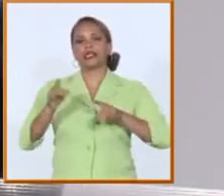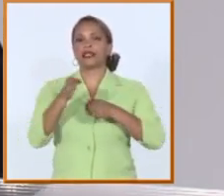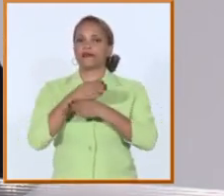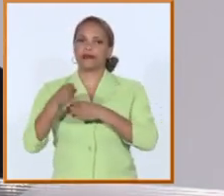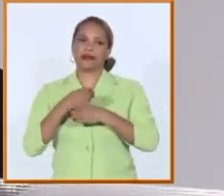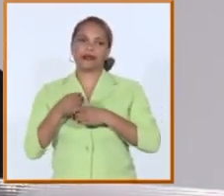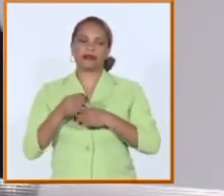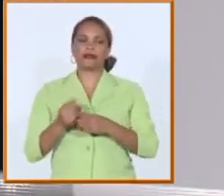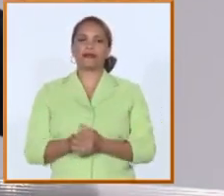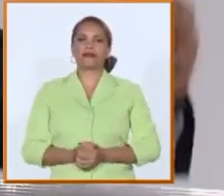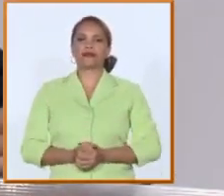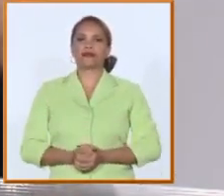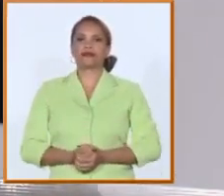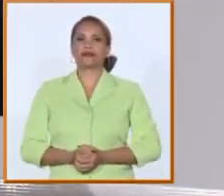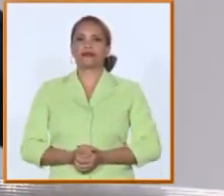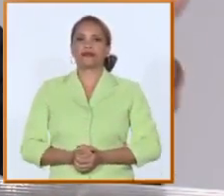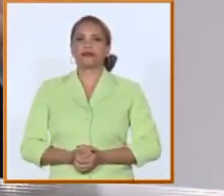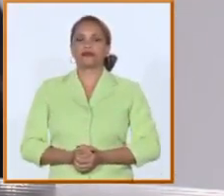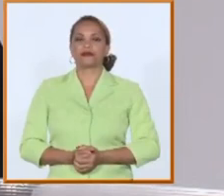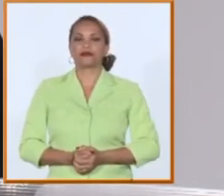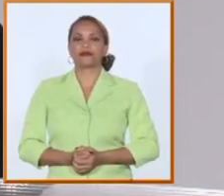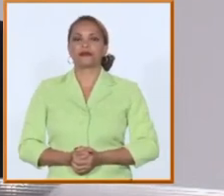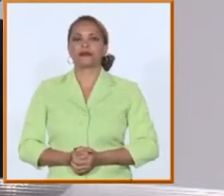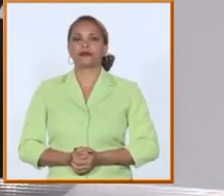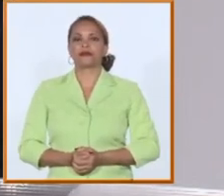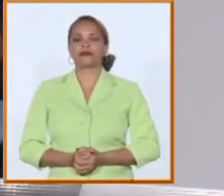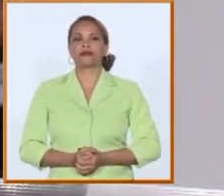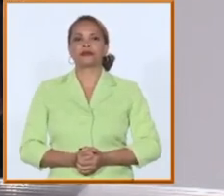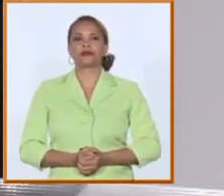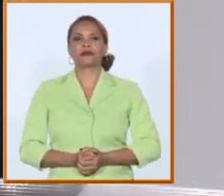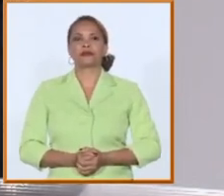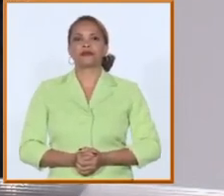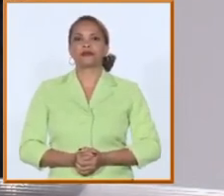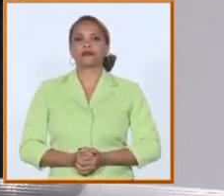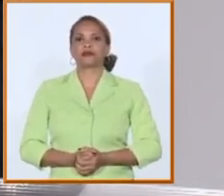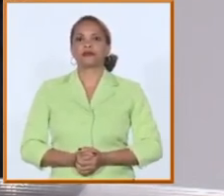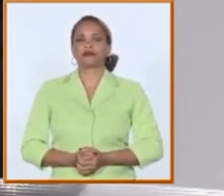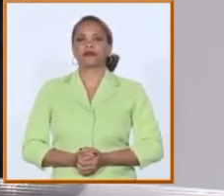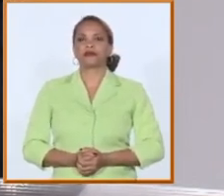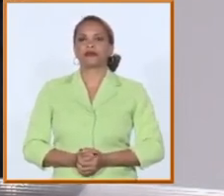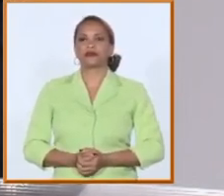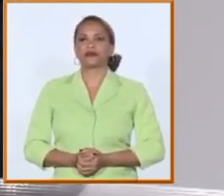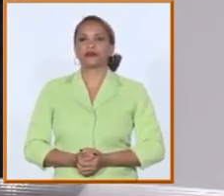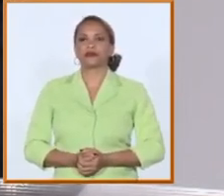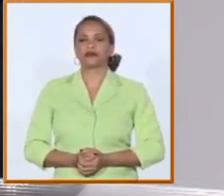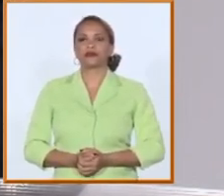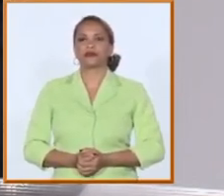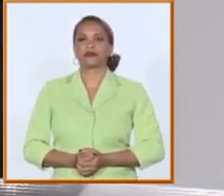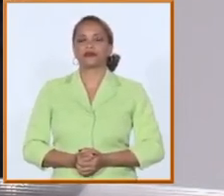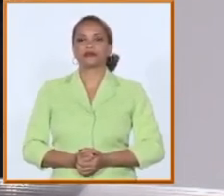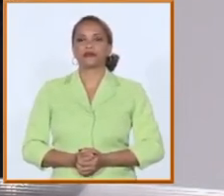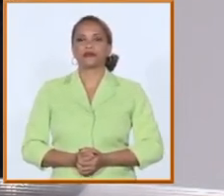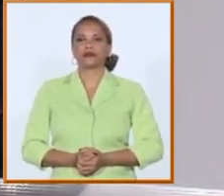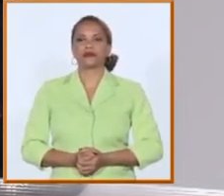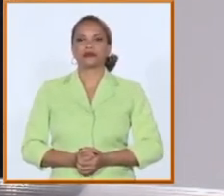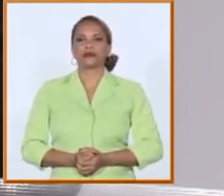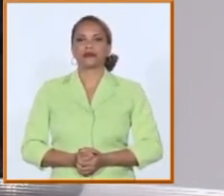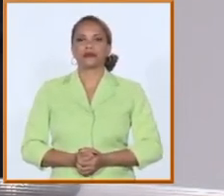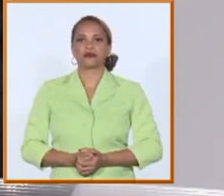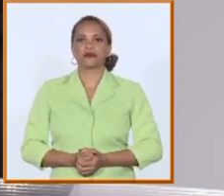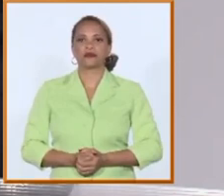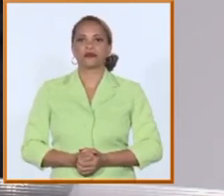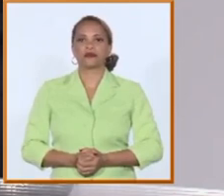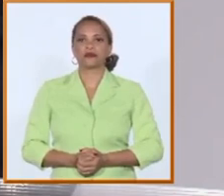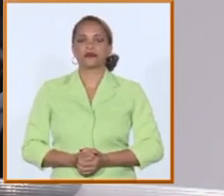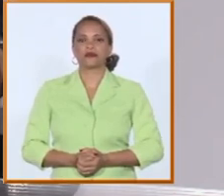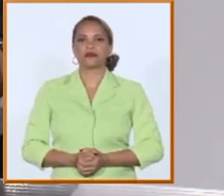hemos trabajado en ella pertinente con buena calidad etcétera hay que decir entonces que